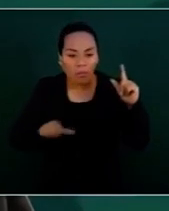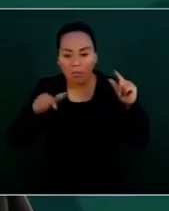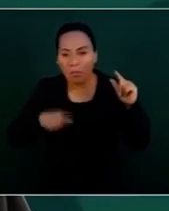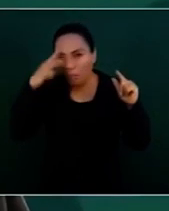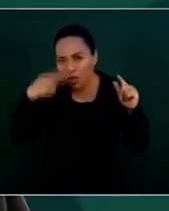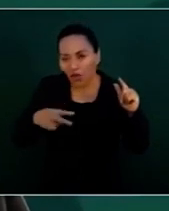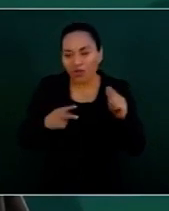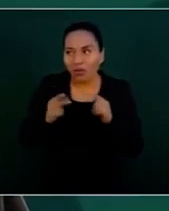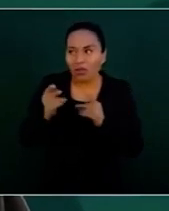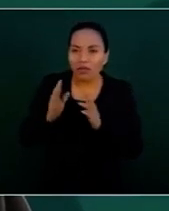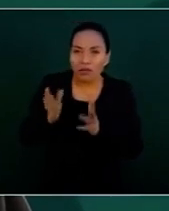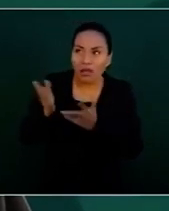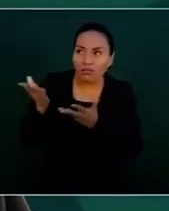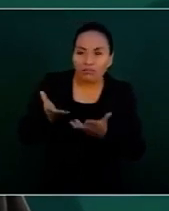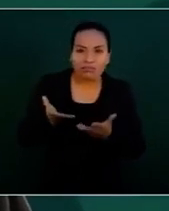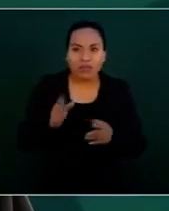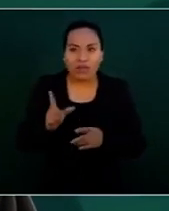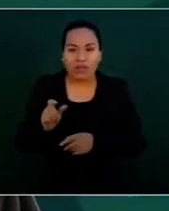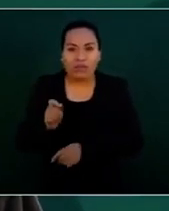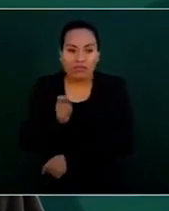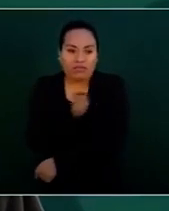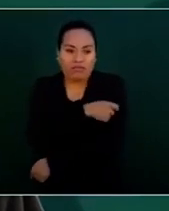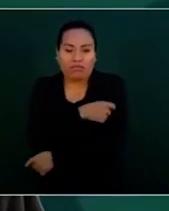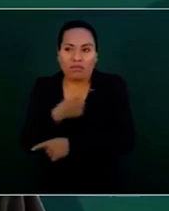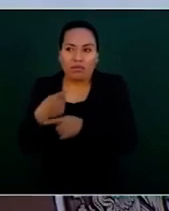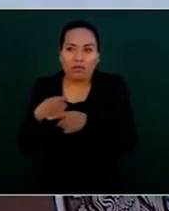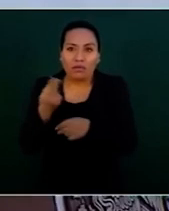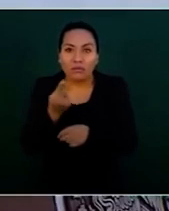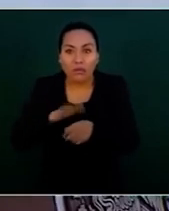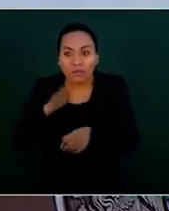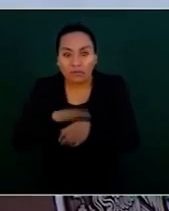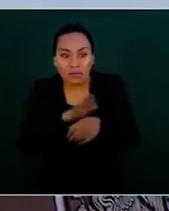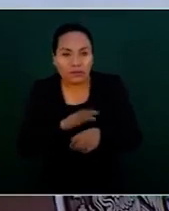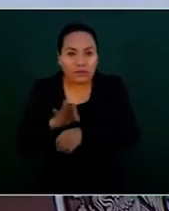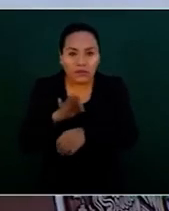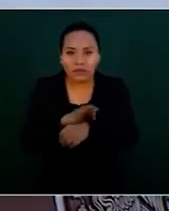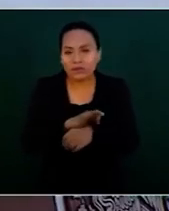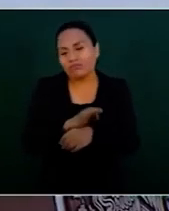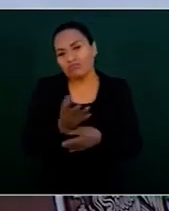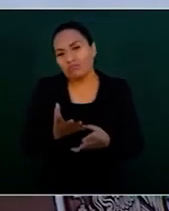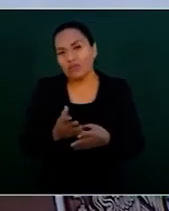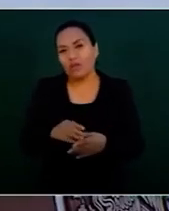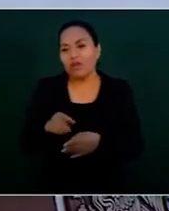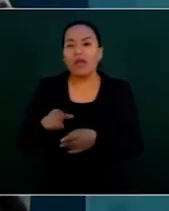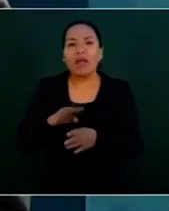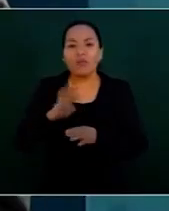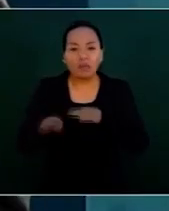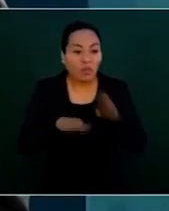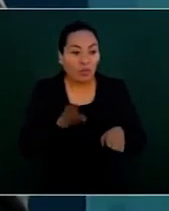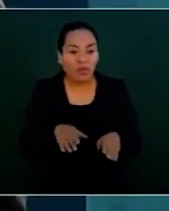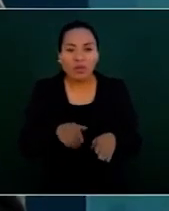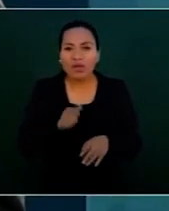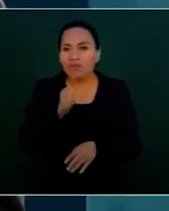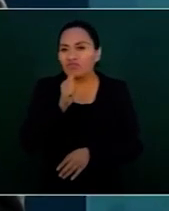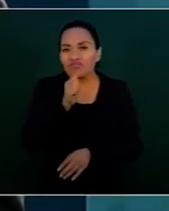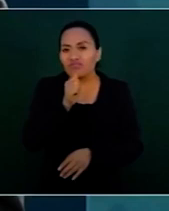el grado de peligro que representa, es decir, en cuanto a contagios y fallecimientos, no hay todavía